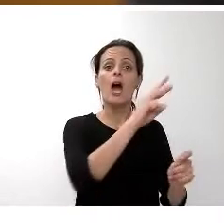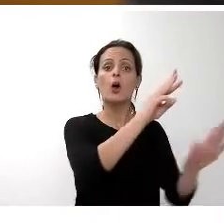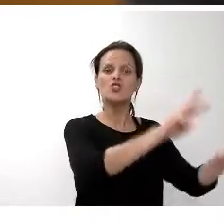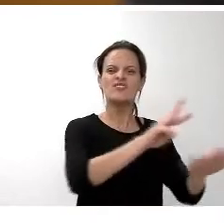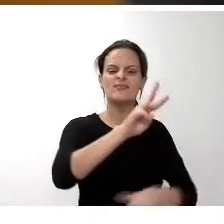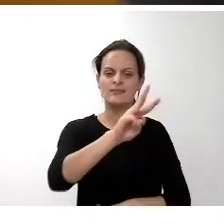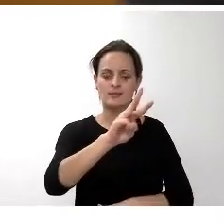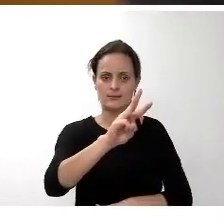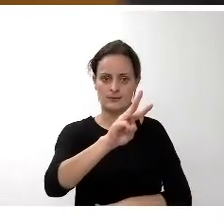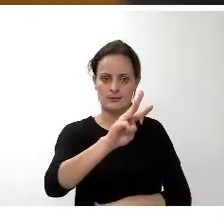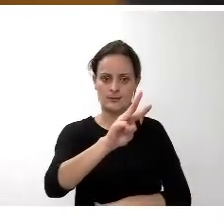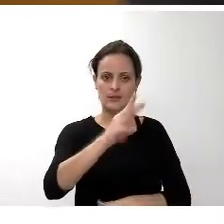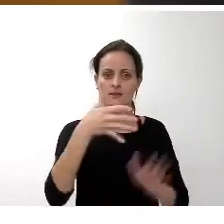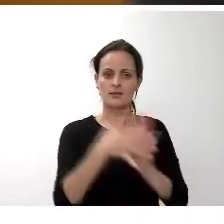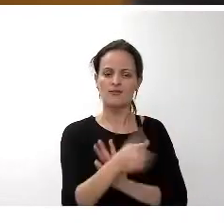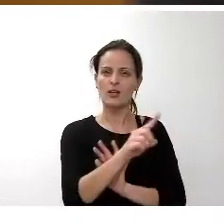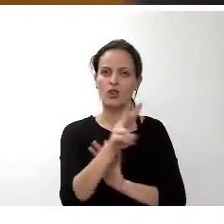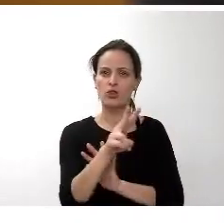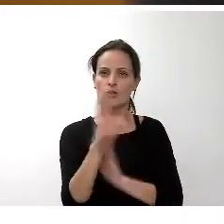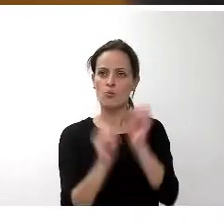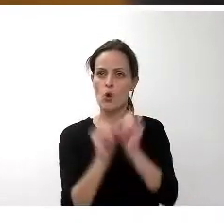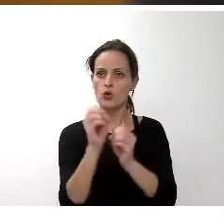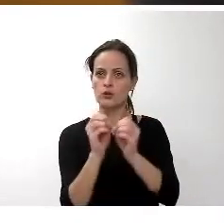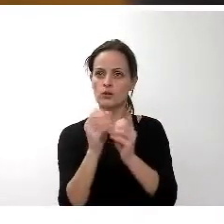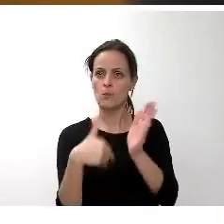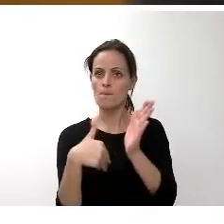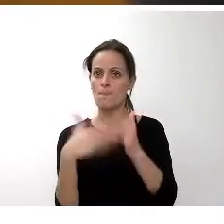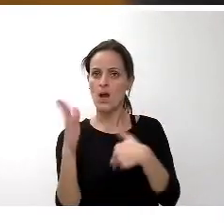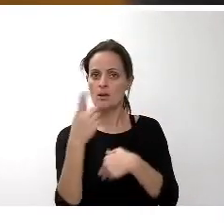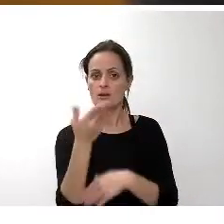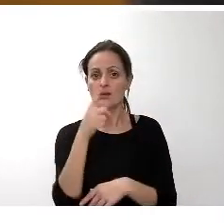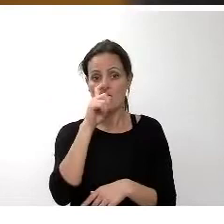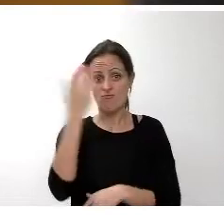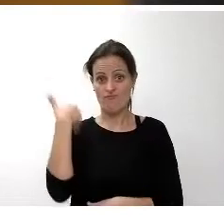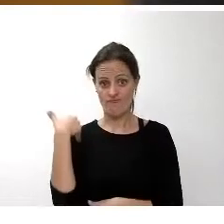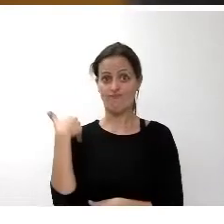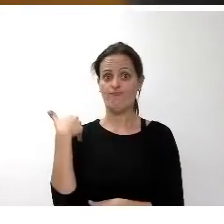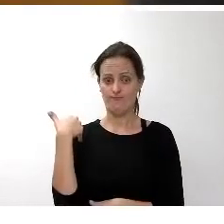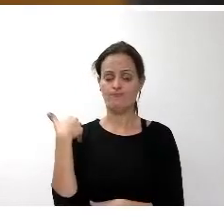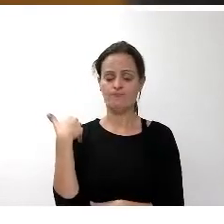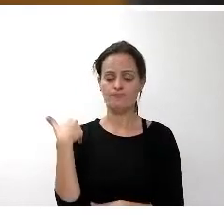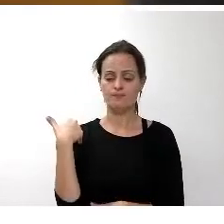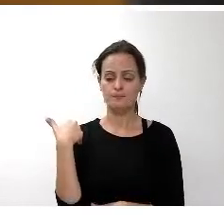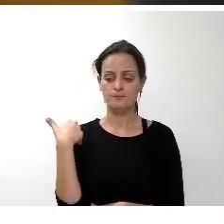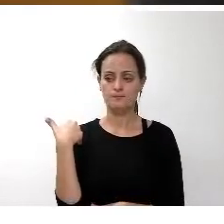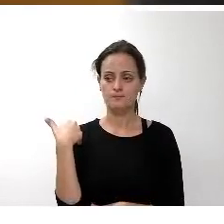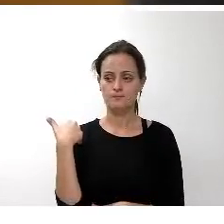un 12,1% más que en el año anterior es la aportación que hace el cabildo a Lías en el 2016